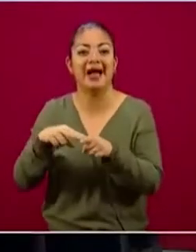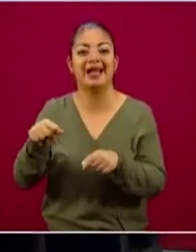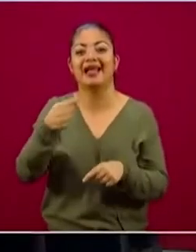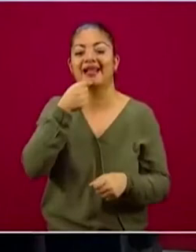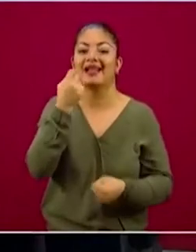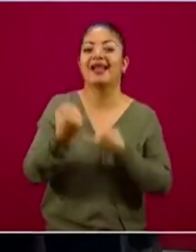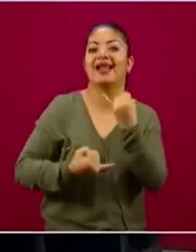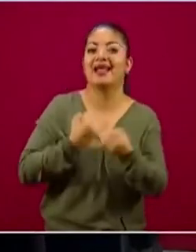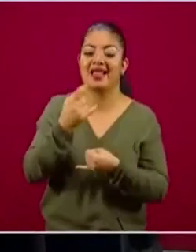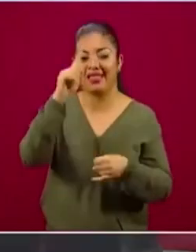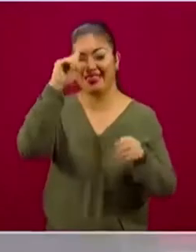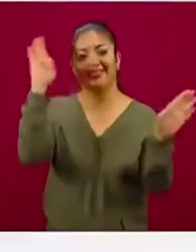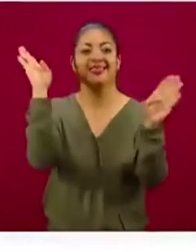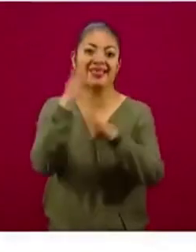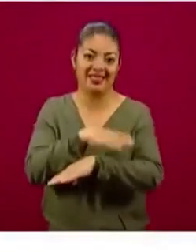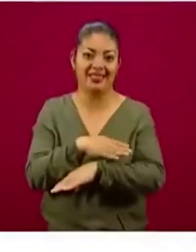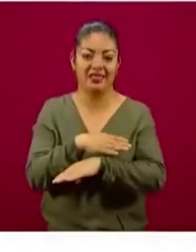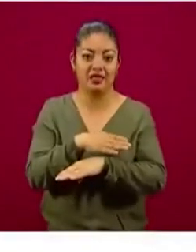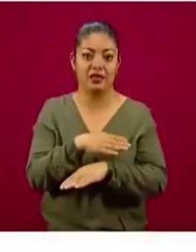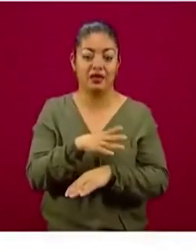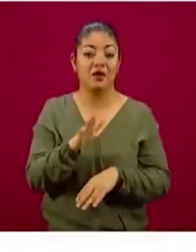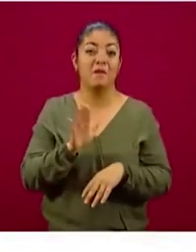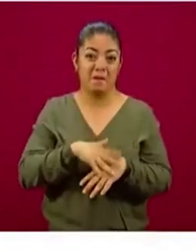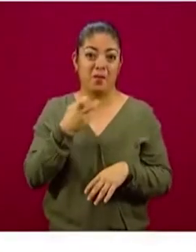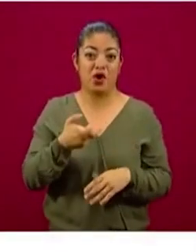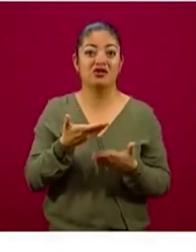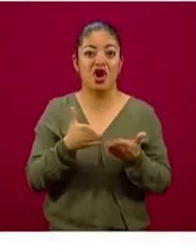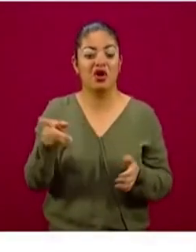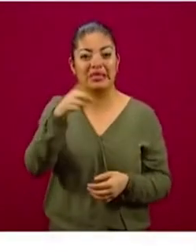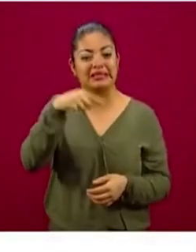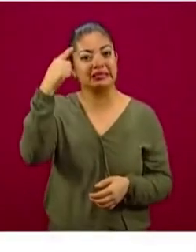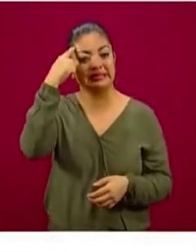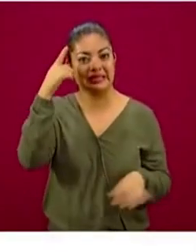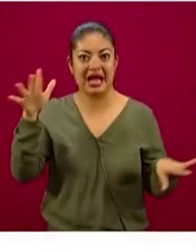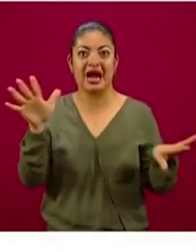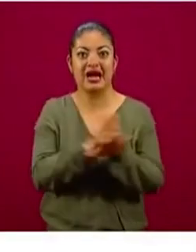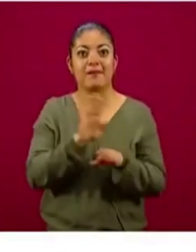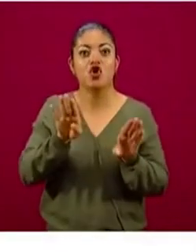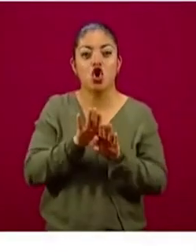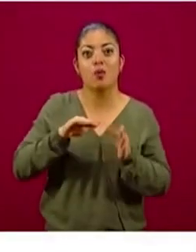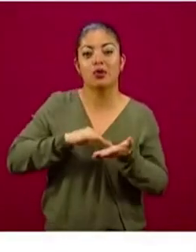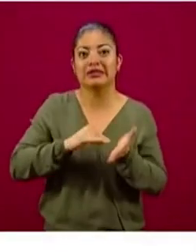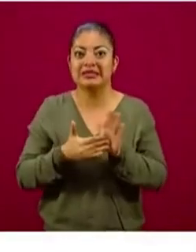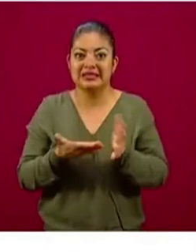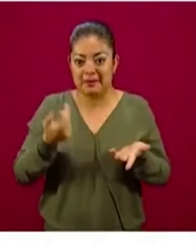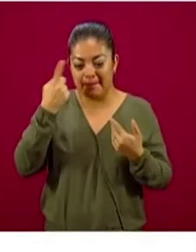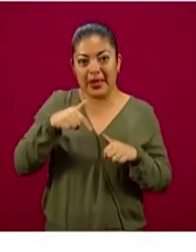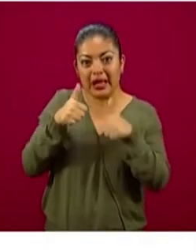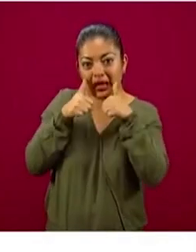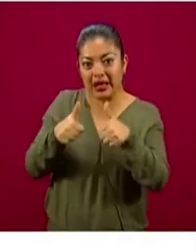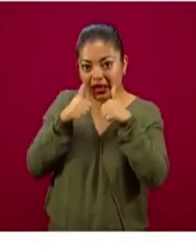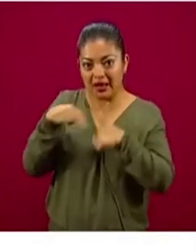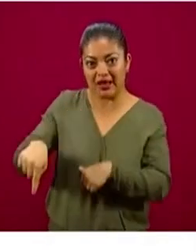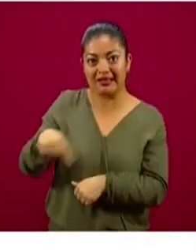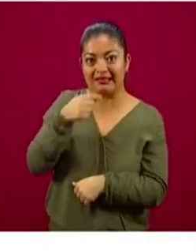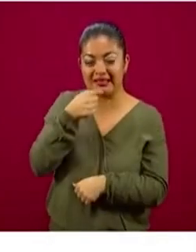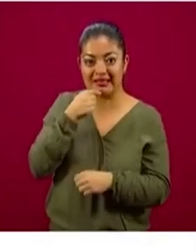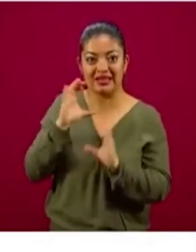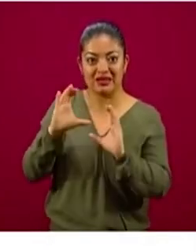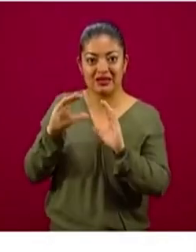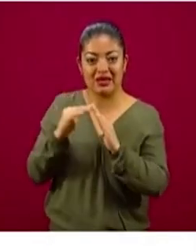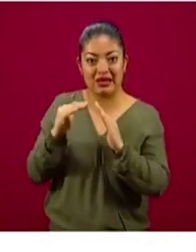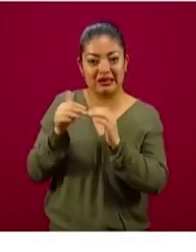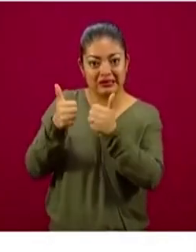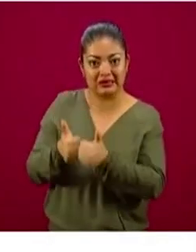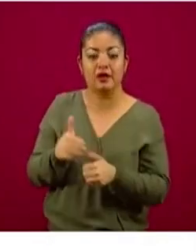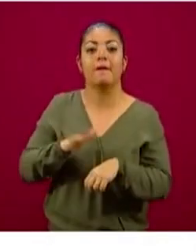se desfogan y ya. Entonces, tenemos que buscar estrategias específicas para mantenerlos en casa y para esto también en la página